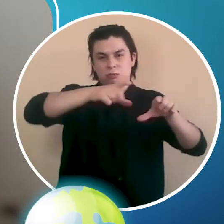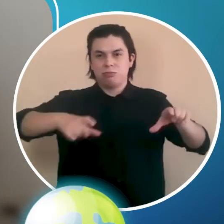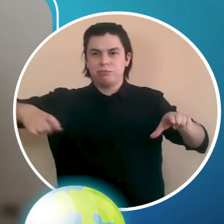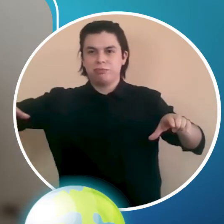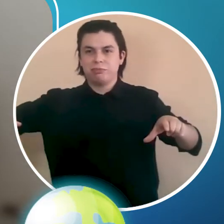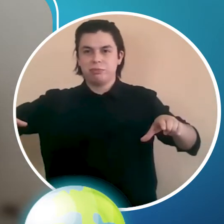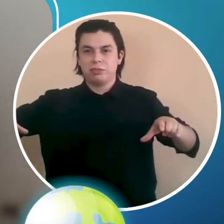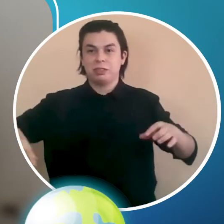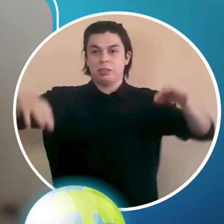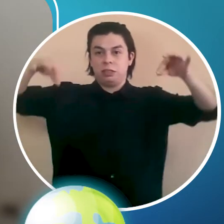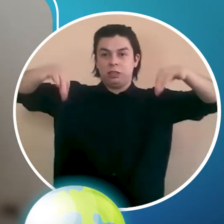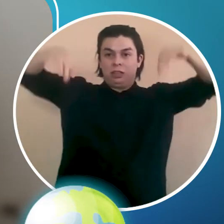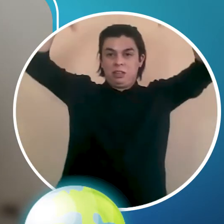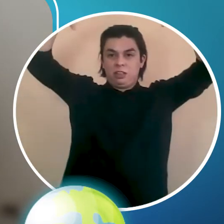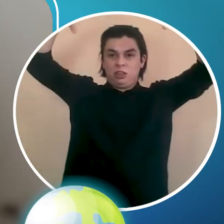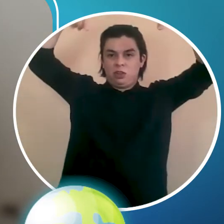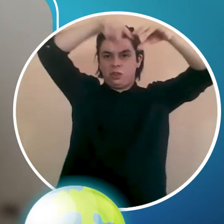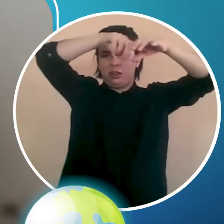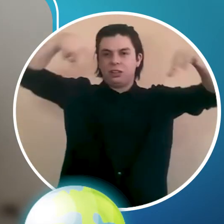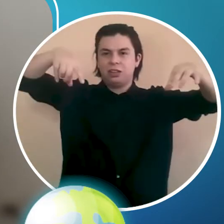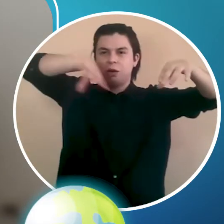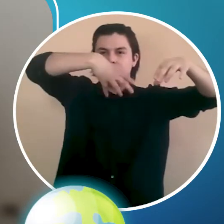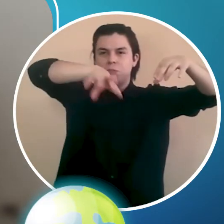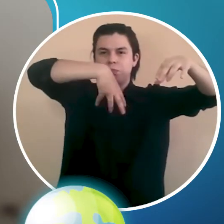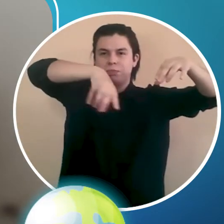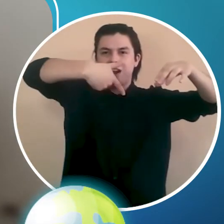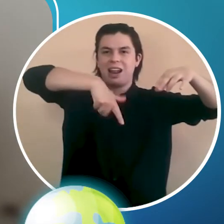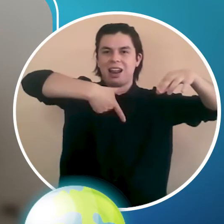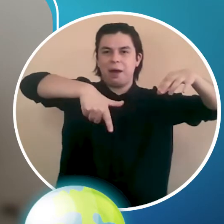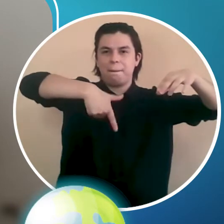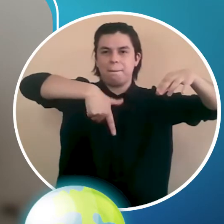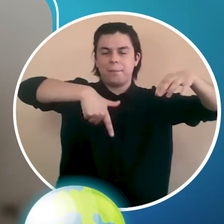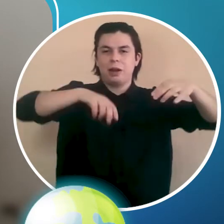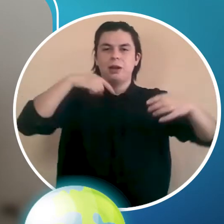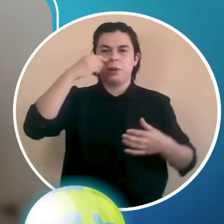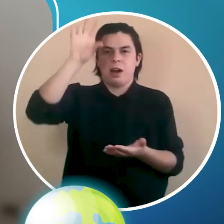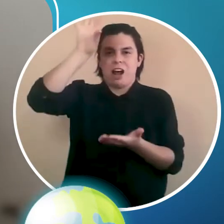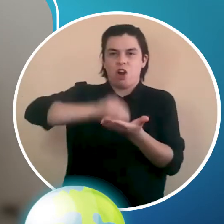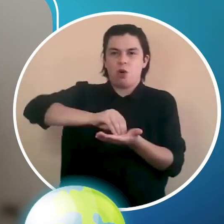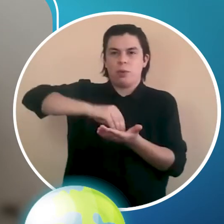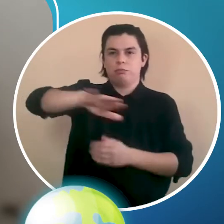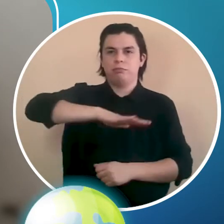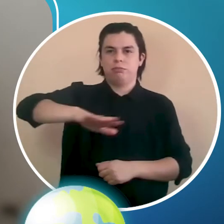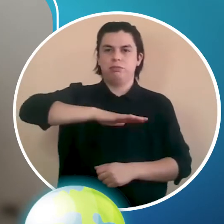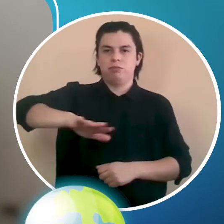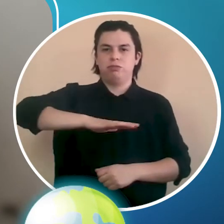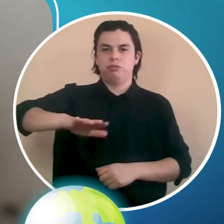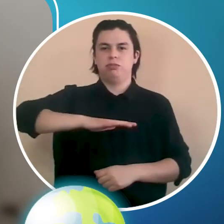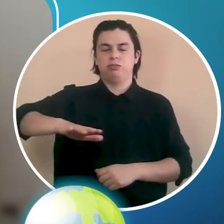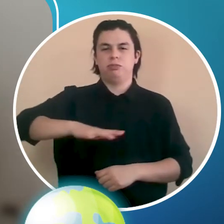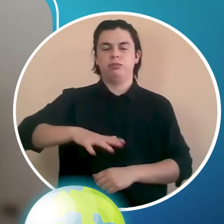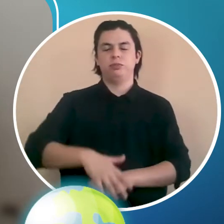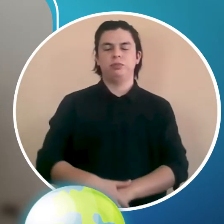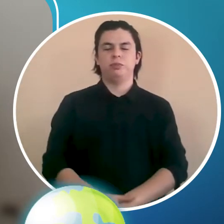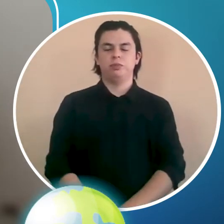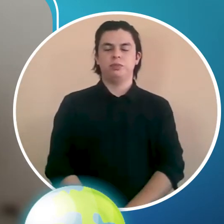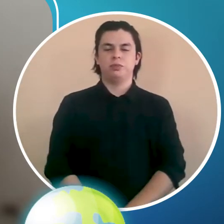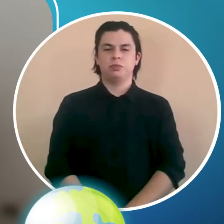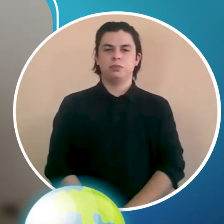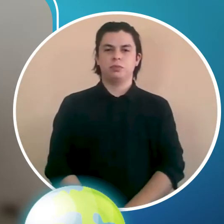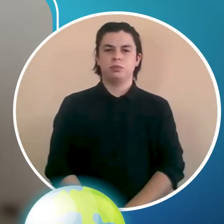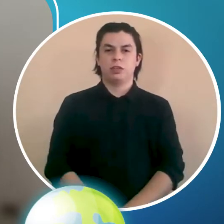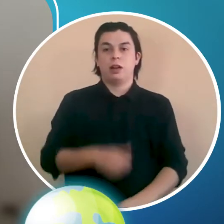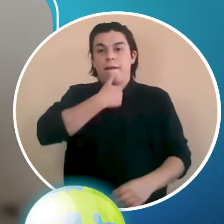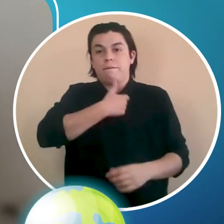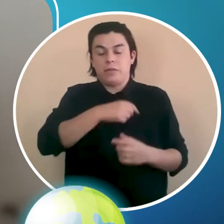sostener el lápiz y nuestro sistema que hemos creado para poder registrar el sismo. Ahora, nos falta nuestro gran papel doble